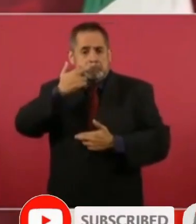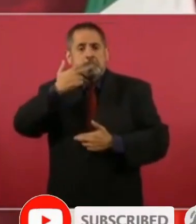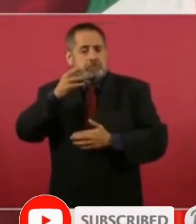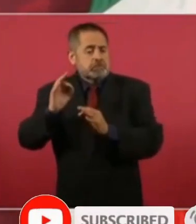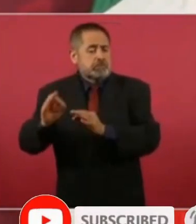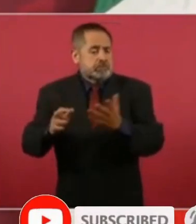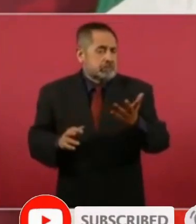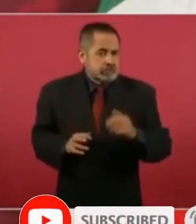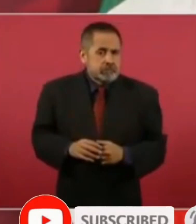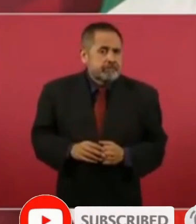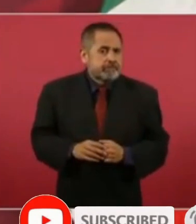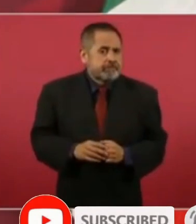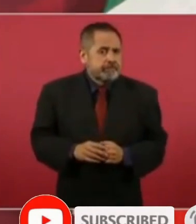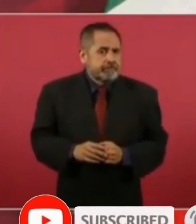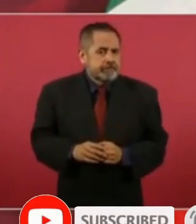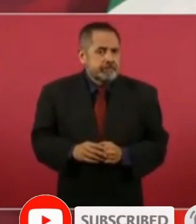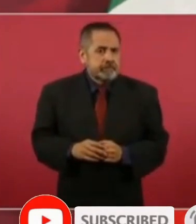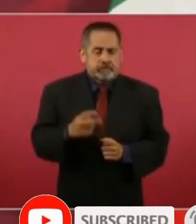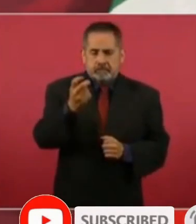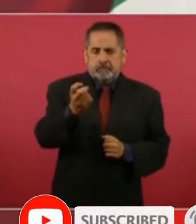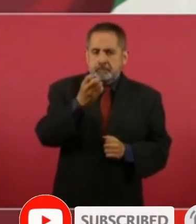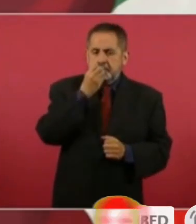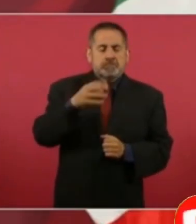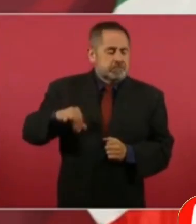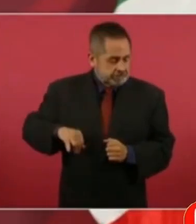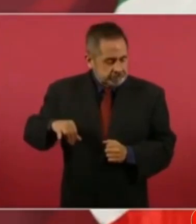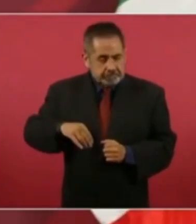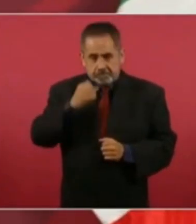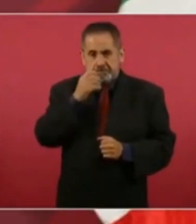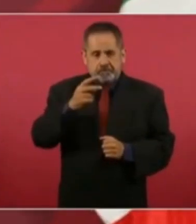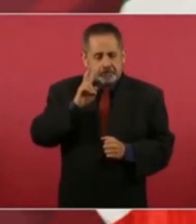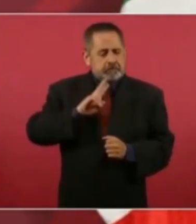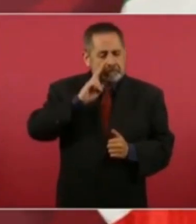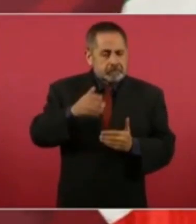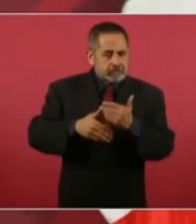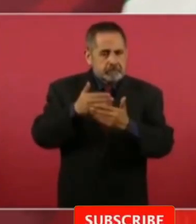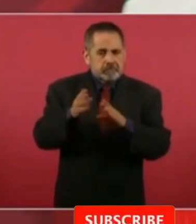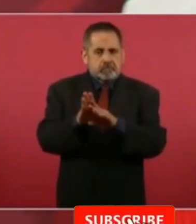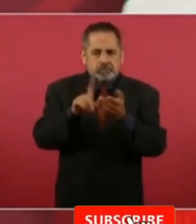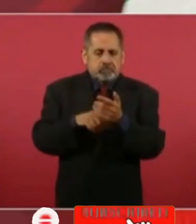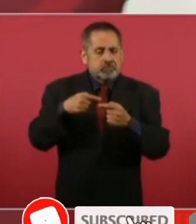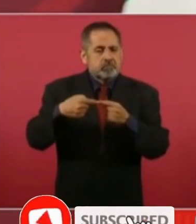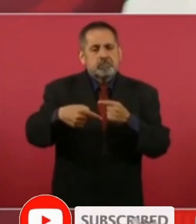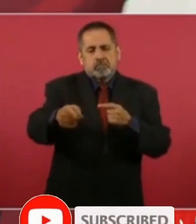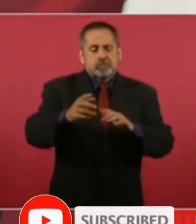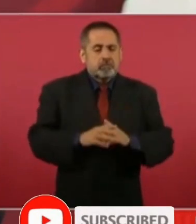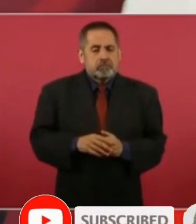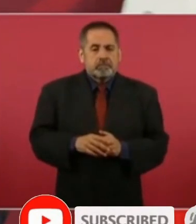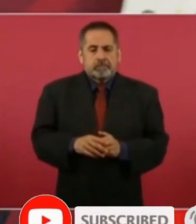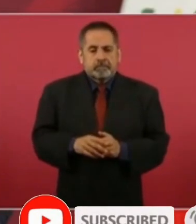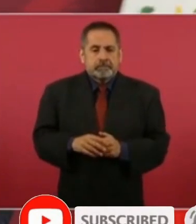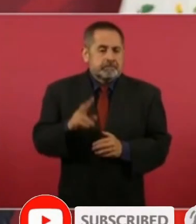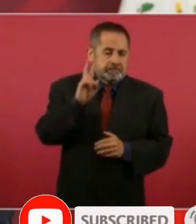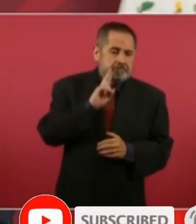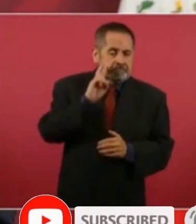Por eso es interesante ir viendo todo esto. Ya los parámetros